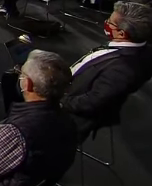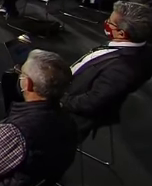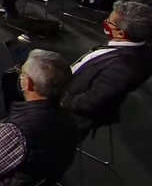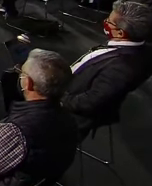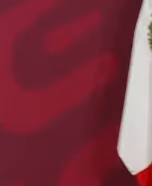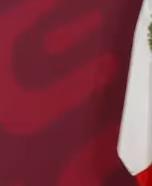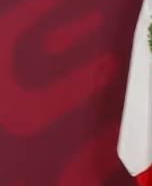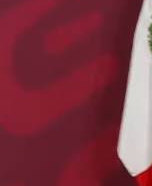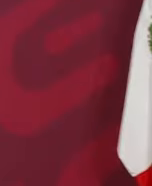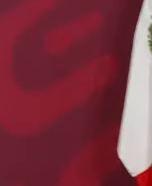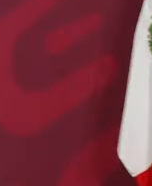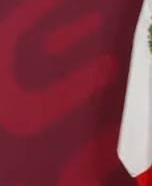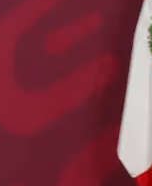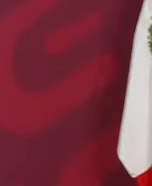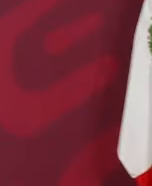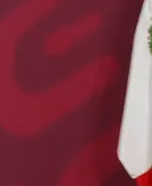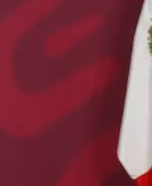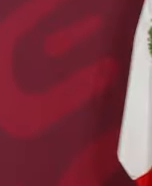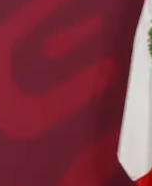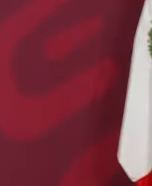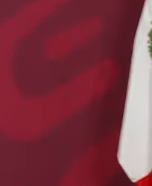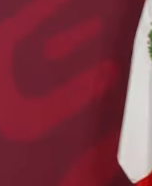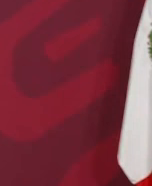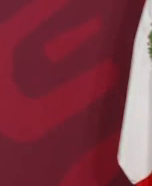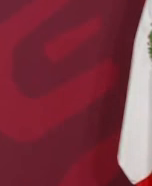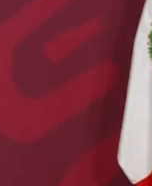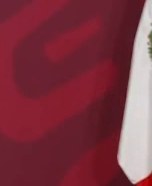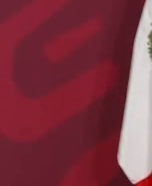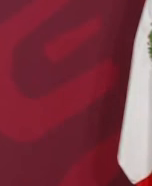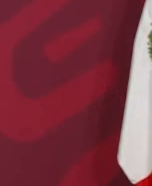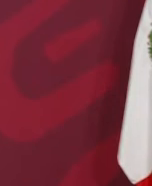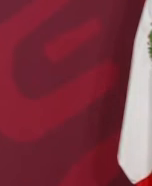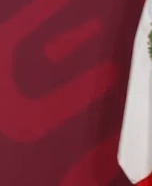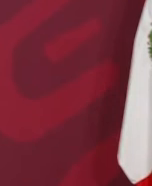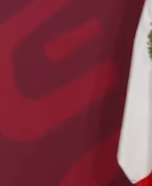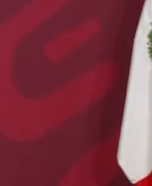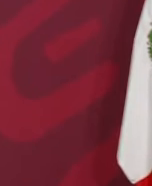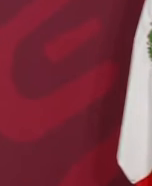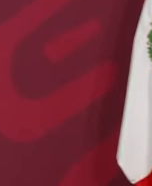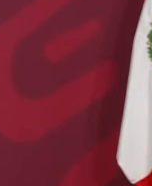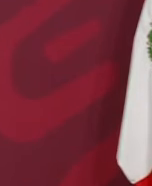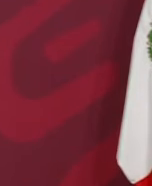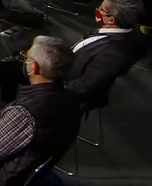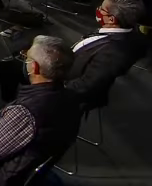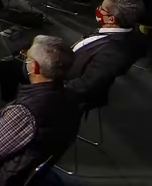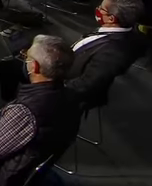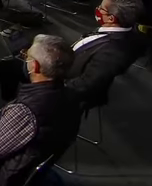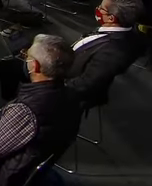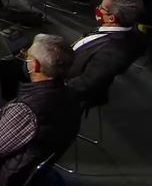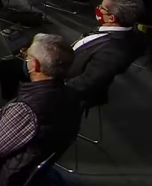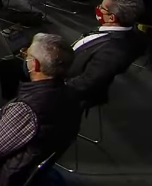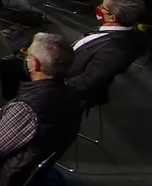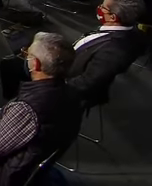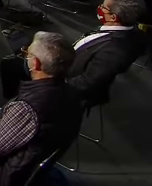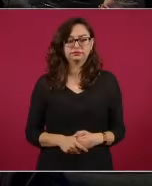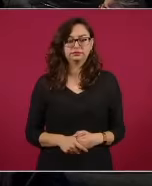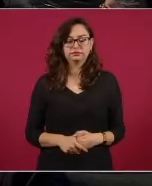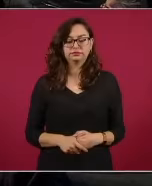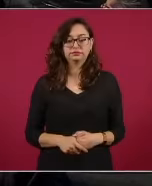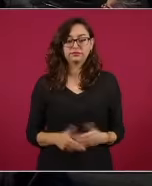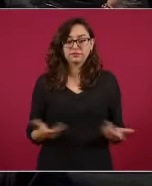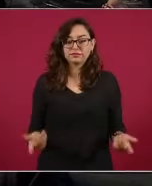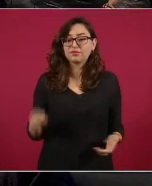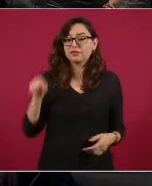es de Tulum a Xpujil, a los límites con Campeche,